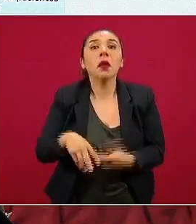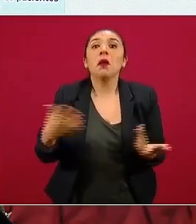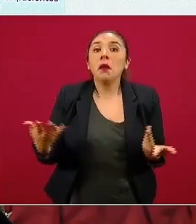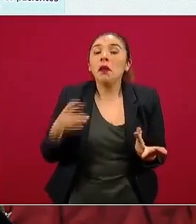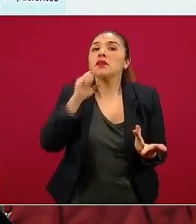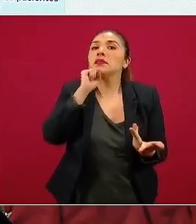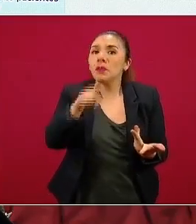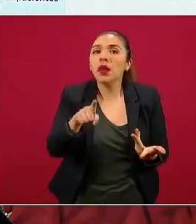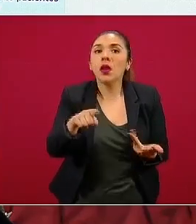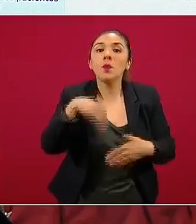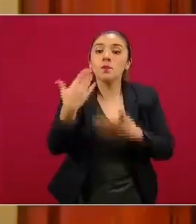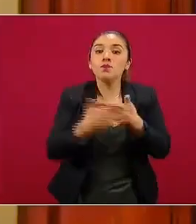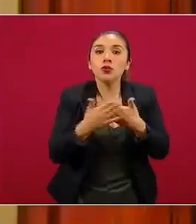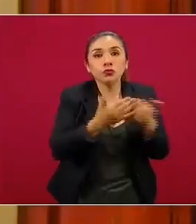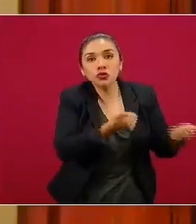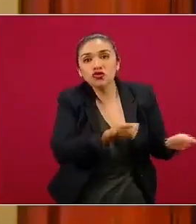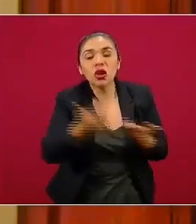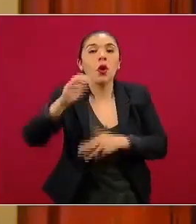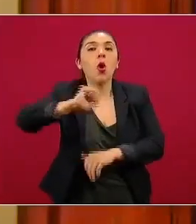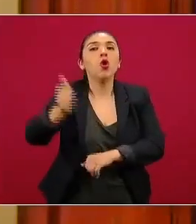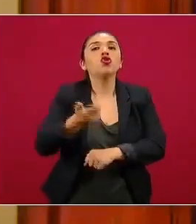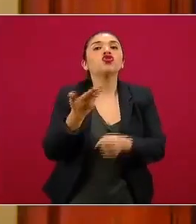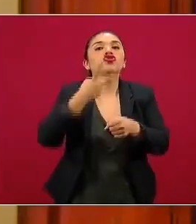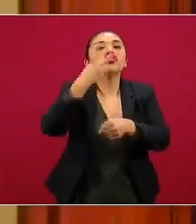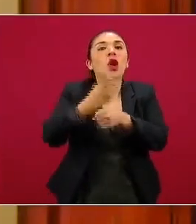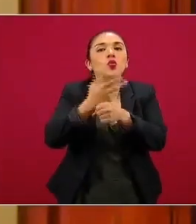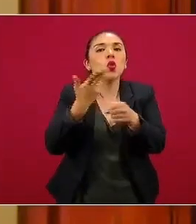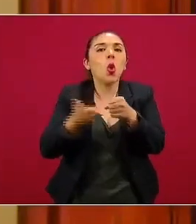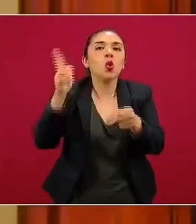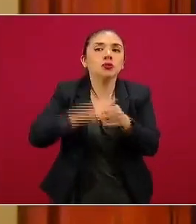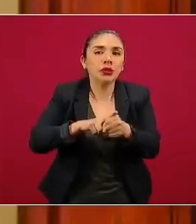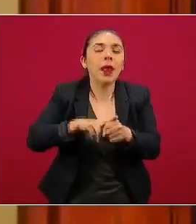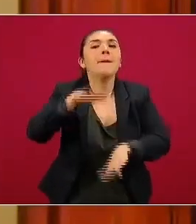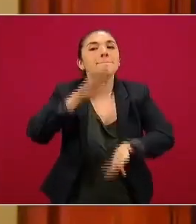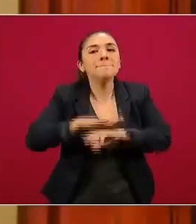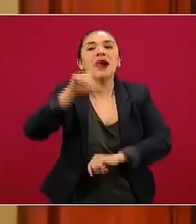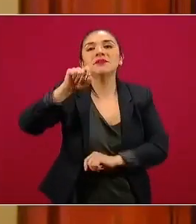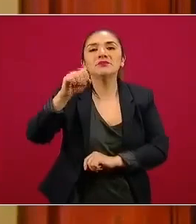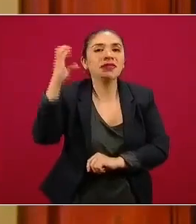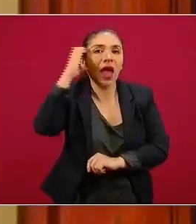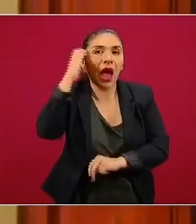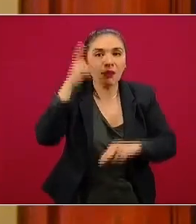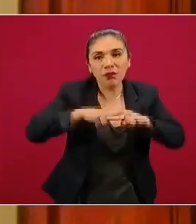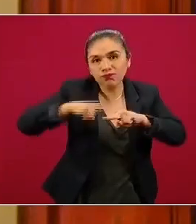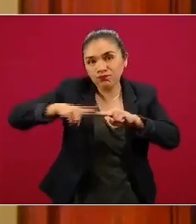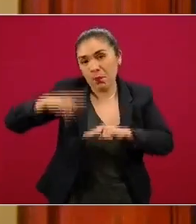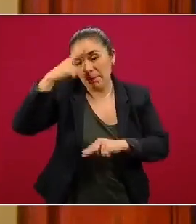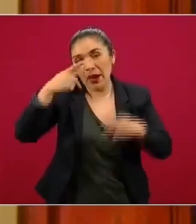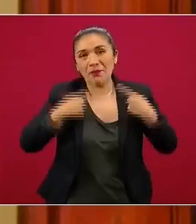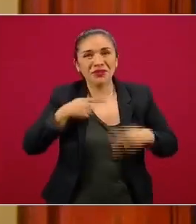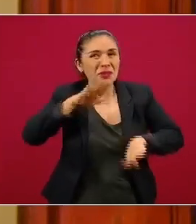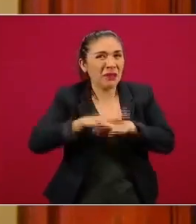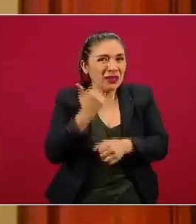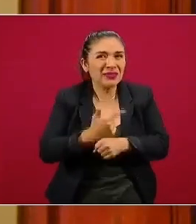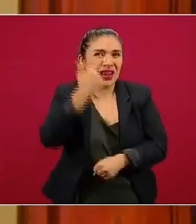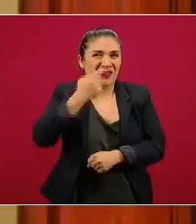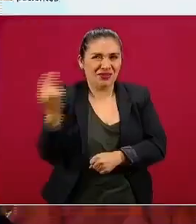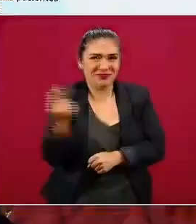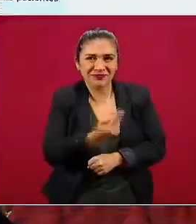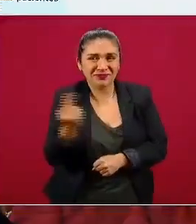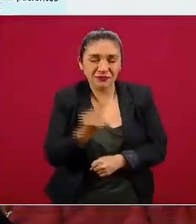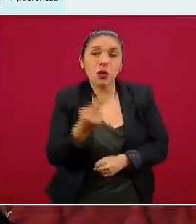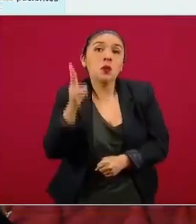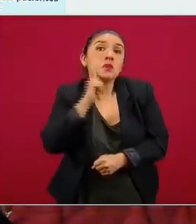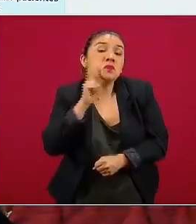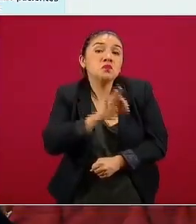viene también ya en camino un segundo hospital móvil con otras 20 camas más para pacientes críticos, que muy probablemente se